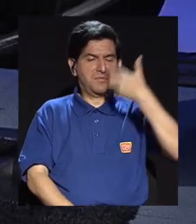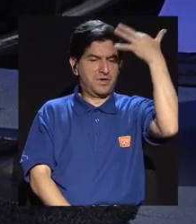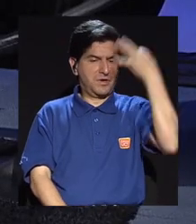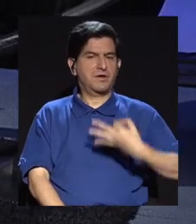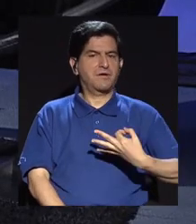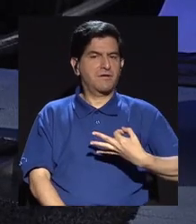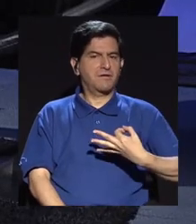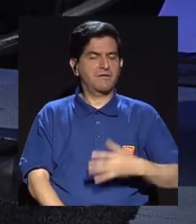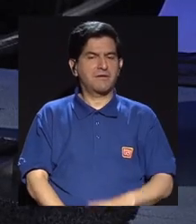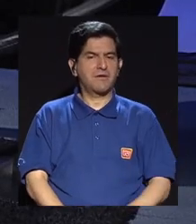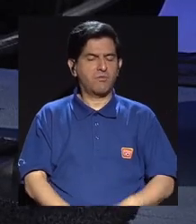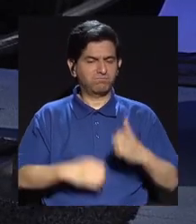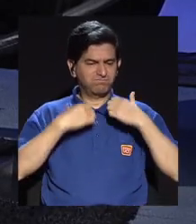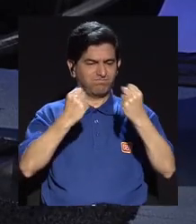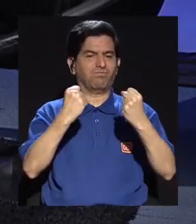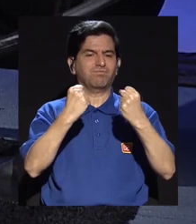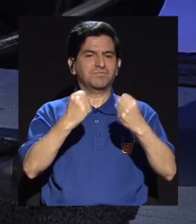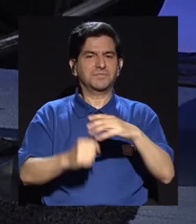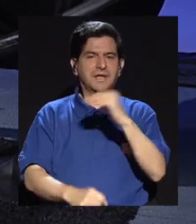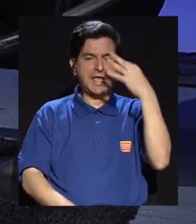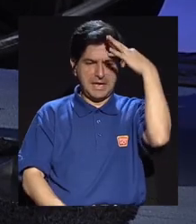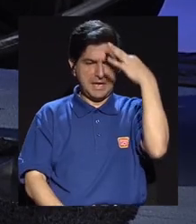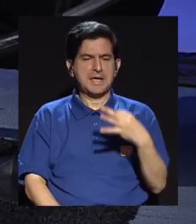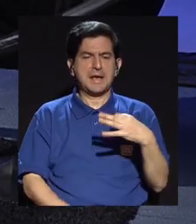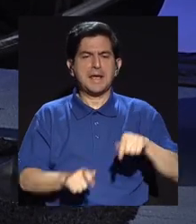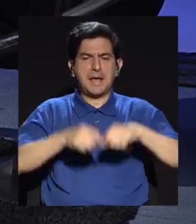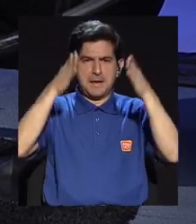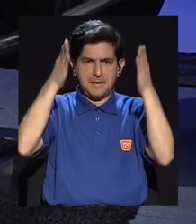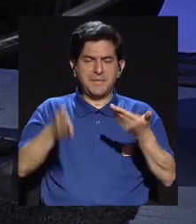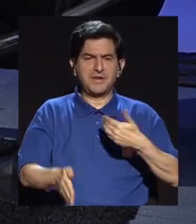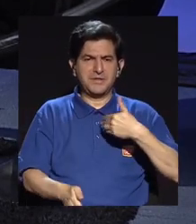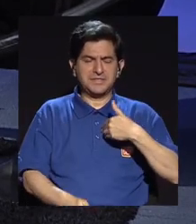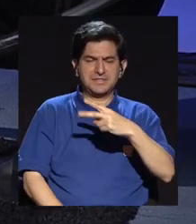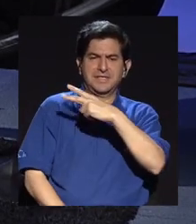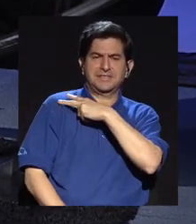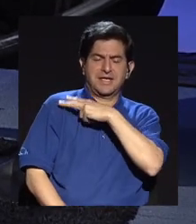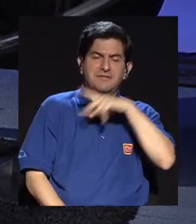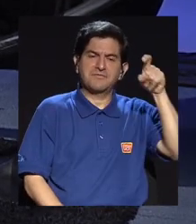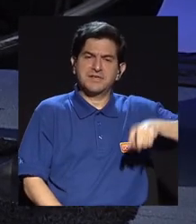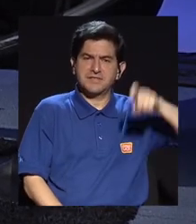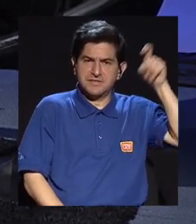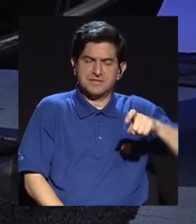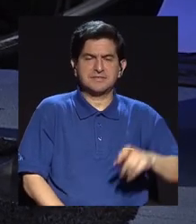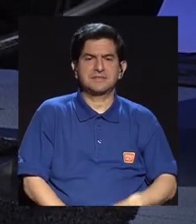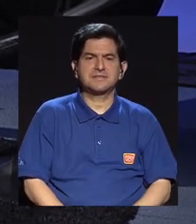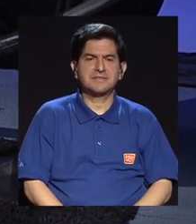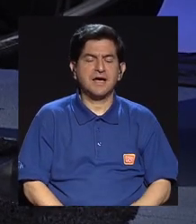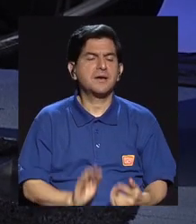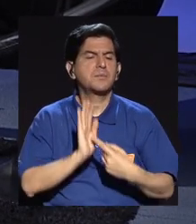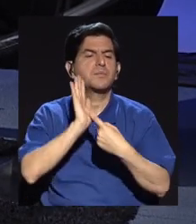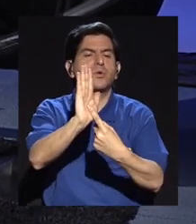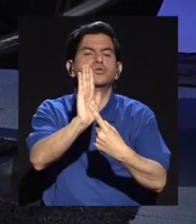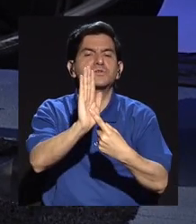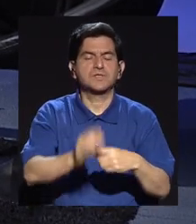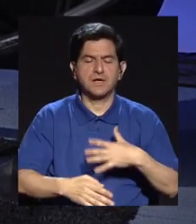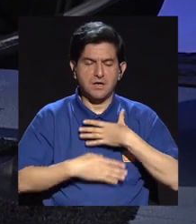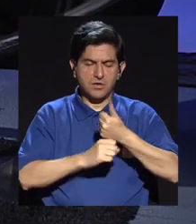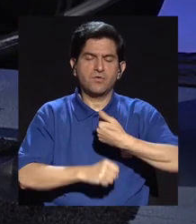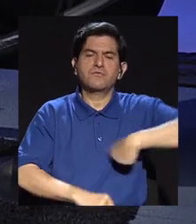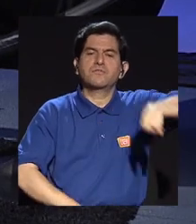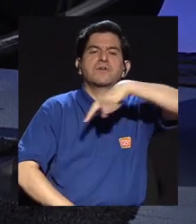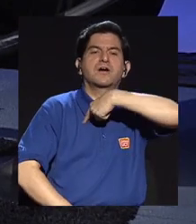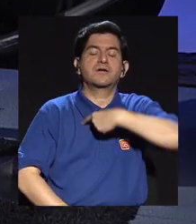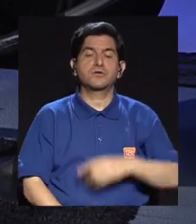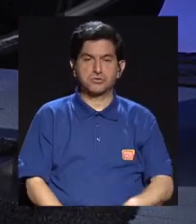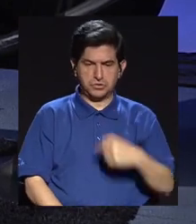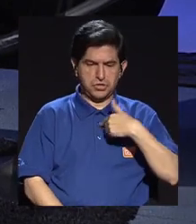es valiente y de creer en los periodistas que tenemos jefes, necesitamos que nos demuestren que confían en nosotros y yo en este caso